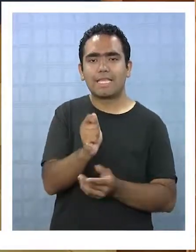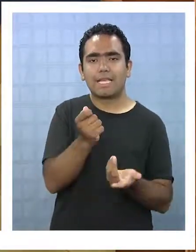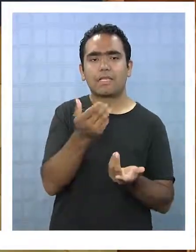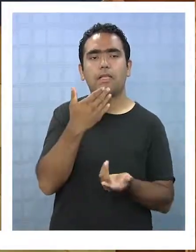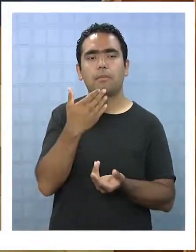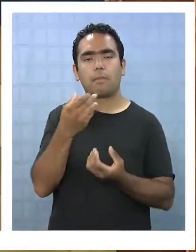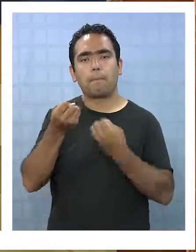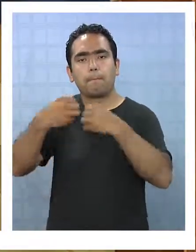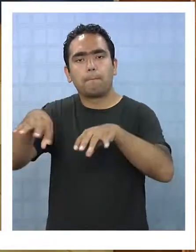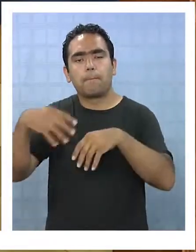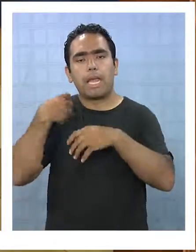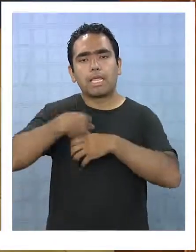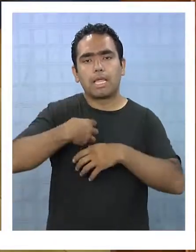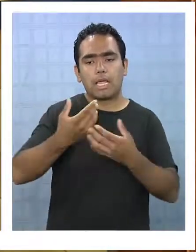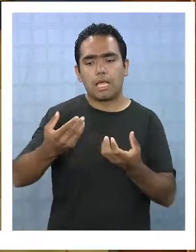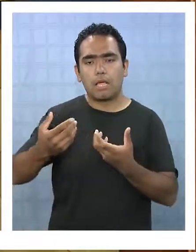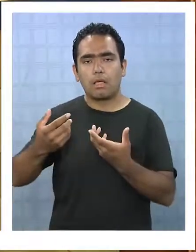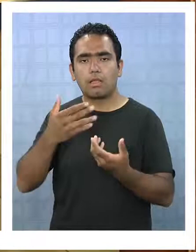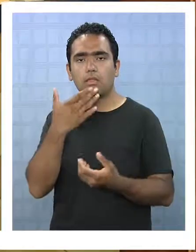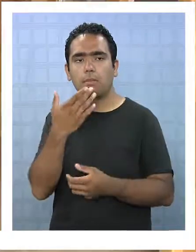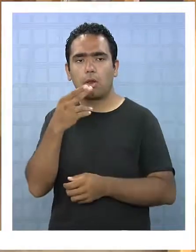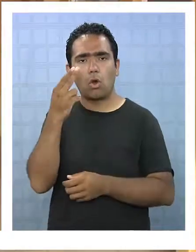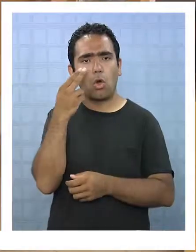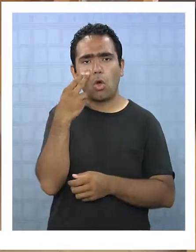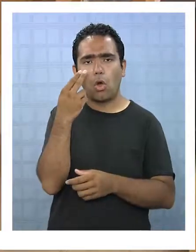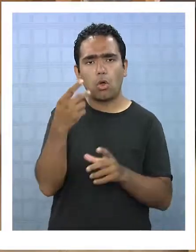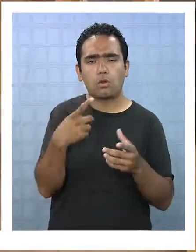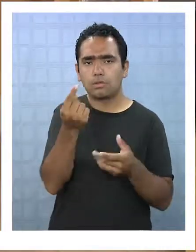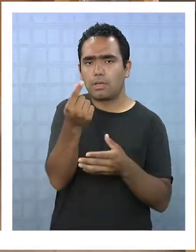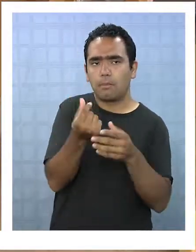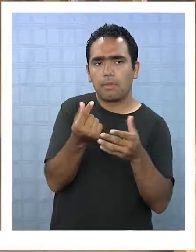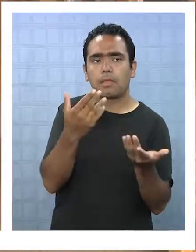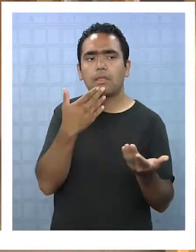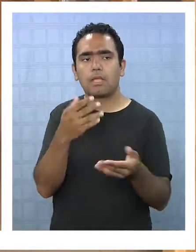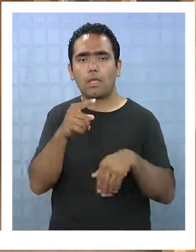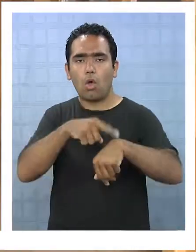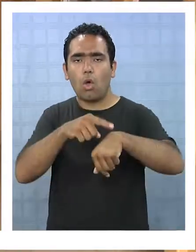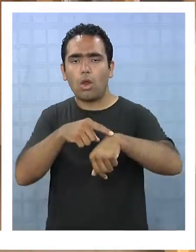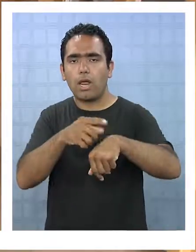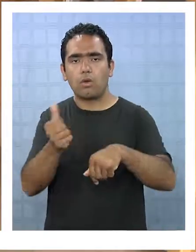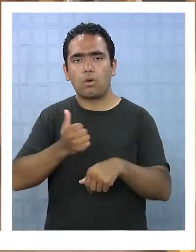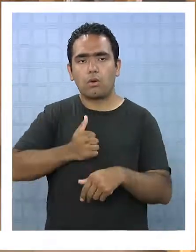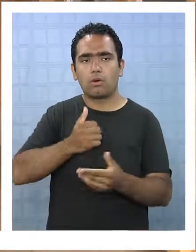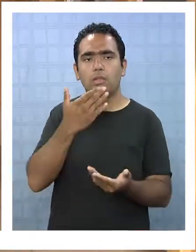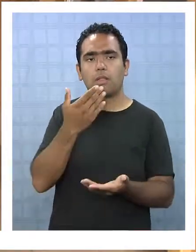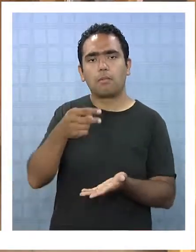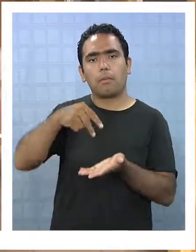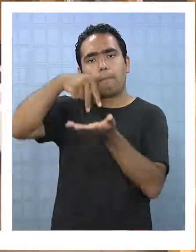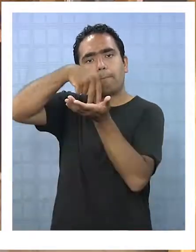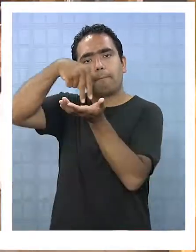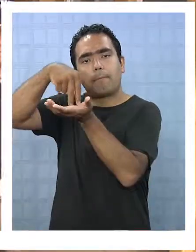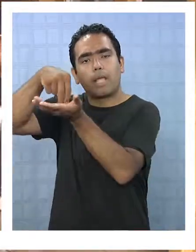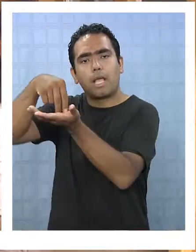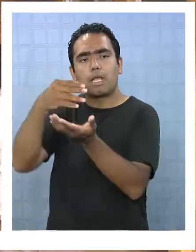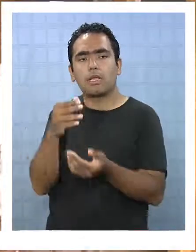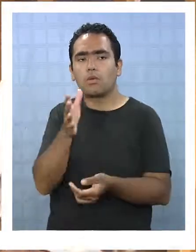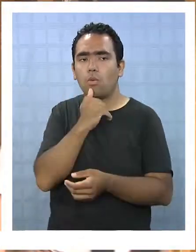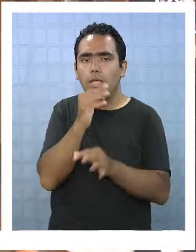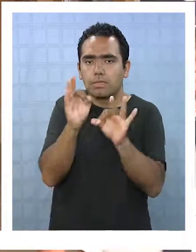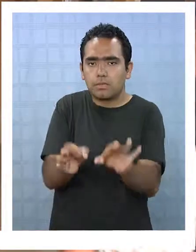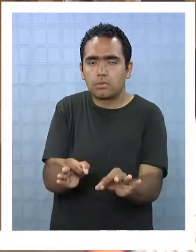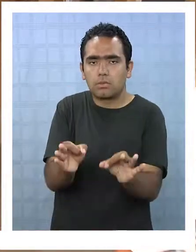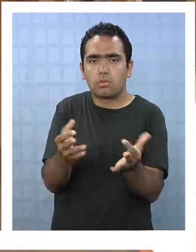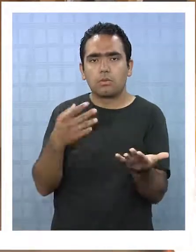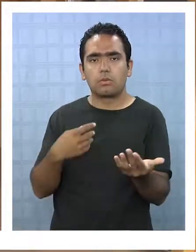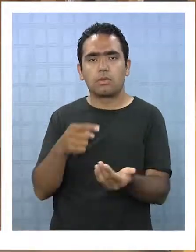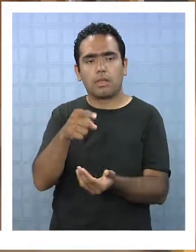equipaje, no dar a conocer los precios de los pasajes, no cumplir los horarios, pasajeros de pie y no ofrecer seguridad, especialmente cuando